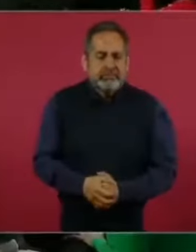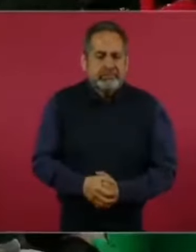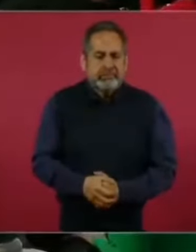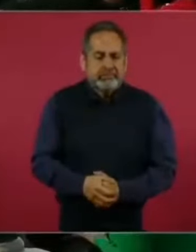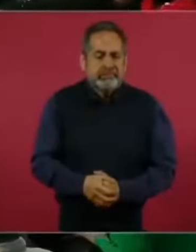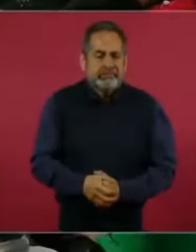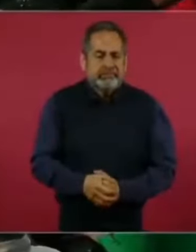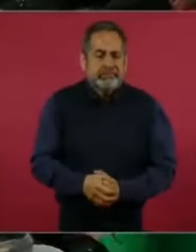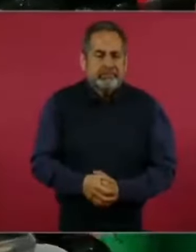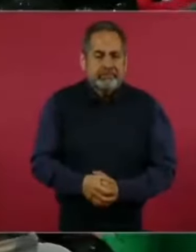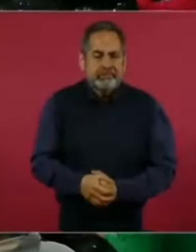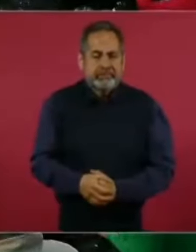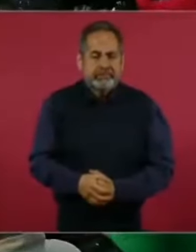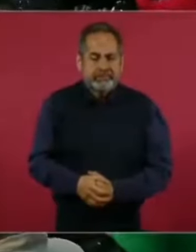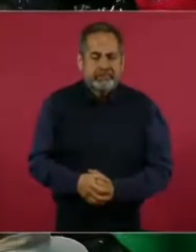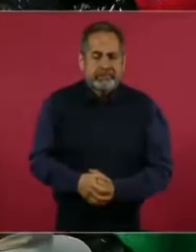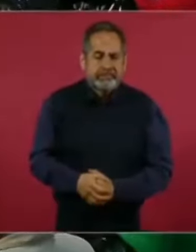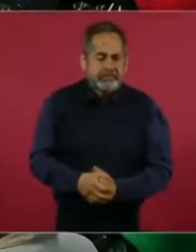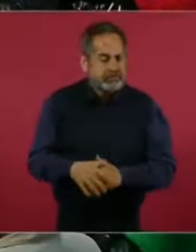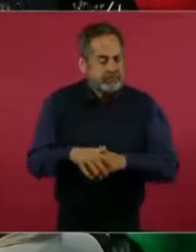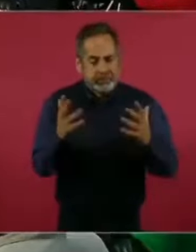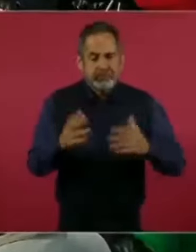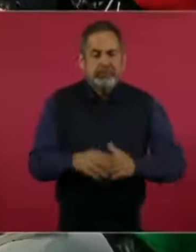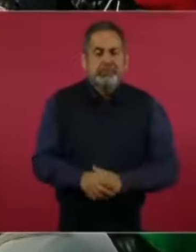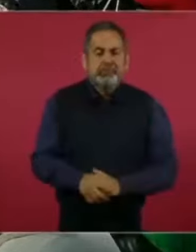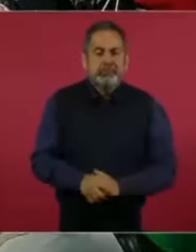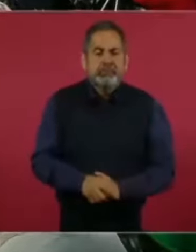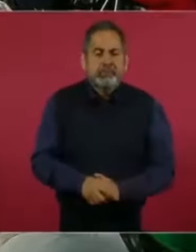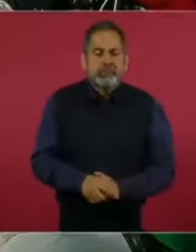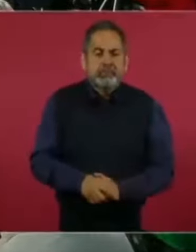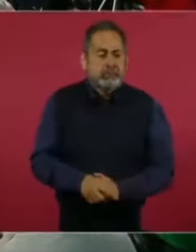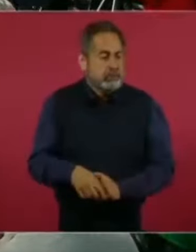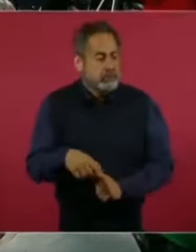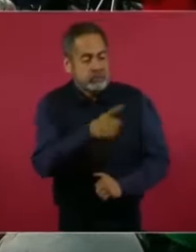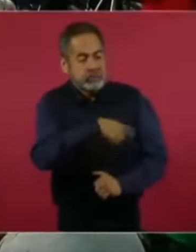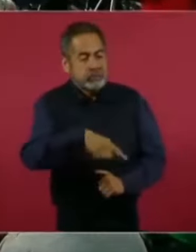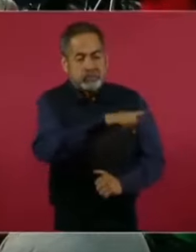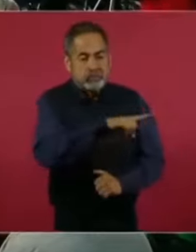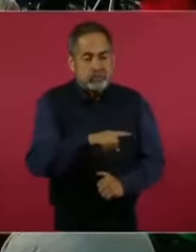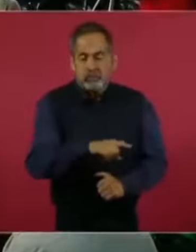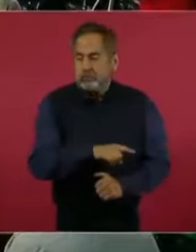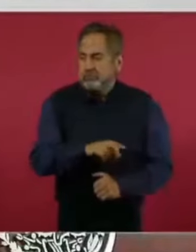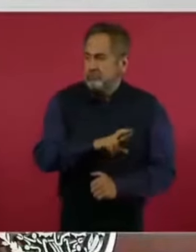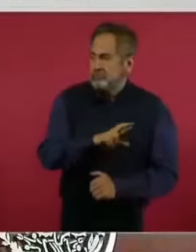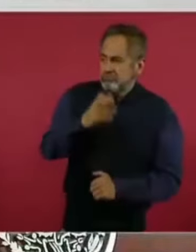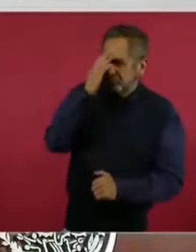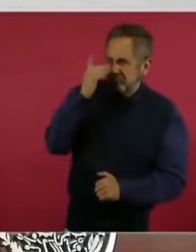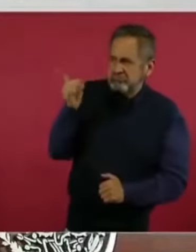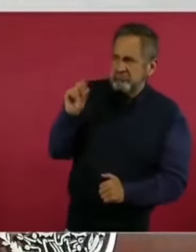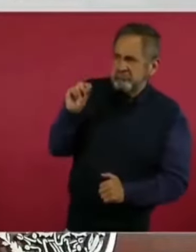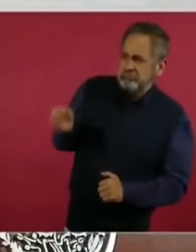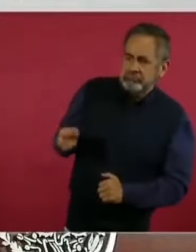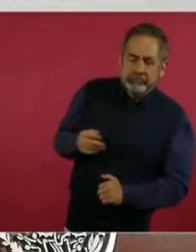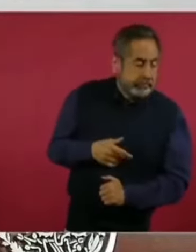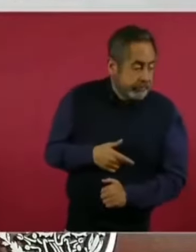Bueno, a los que no reconocen ningún acierto, decirles que